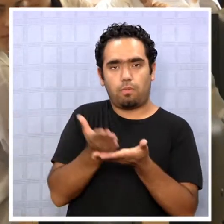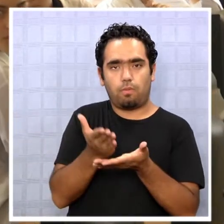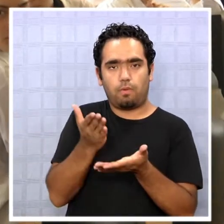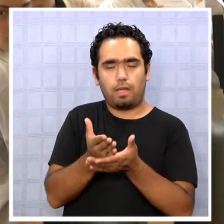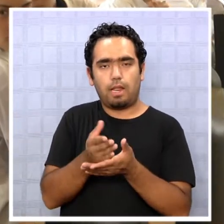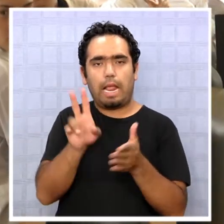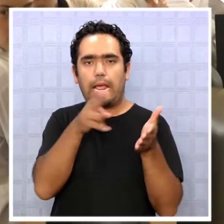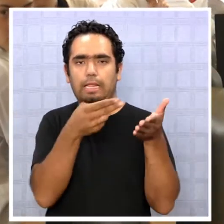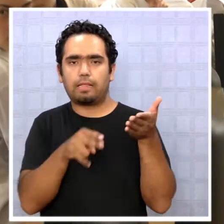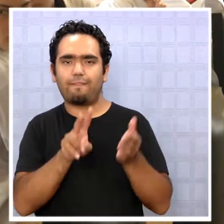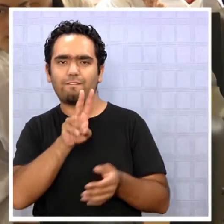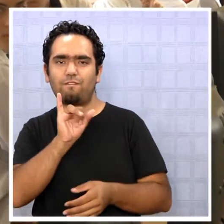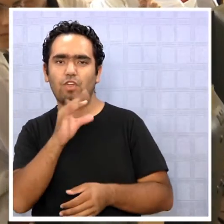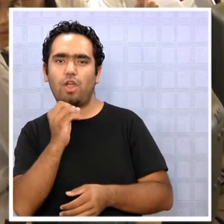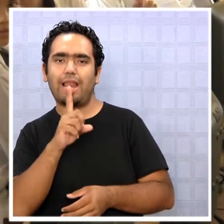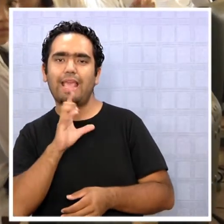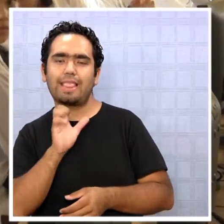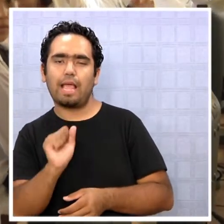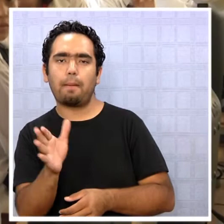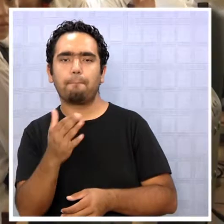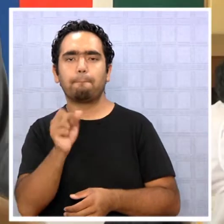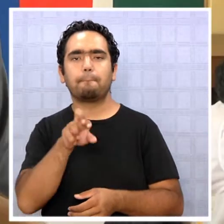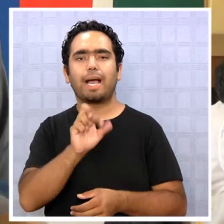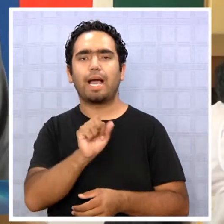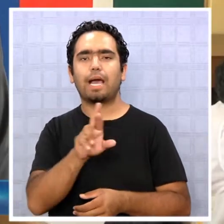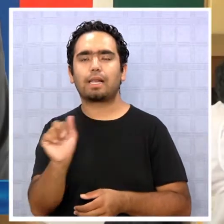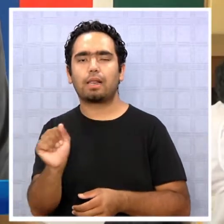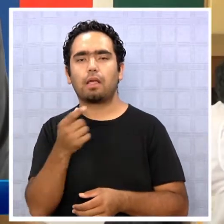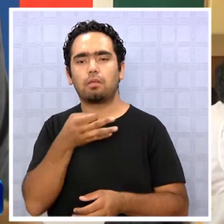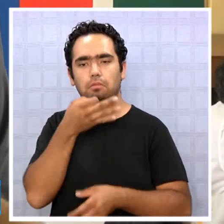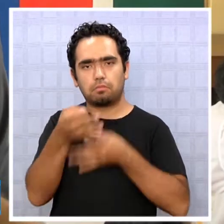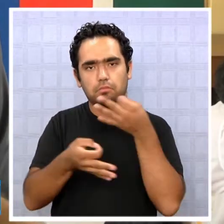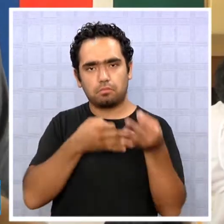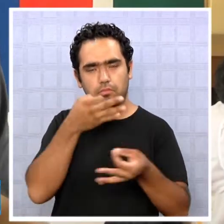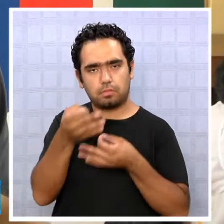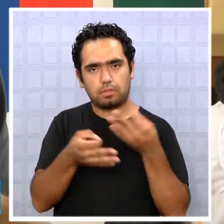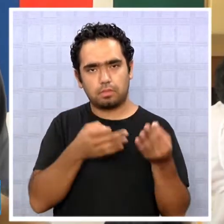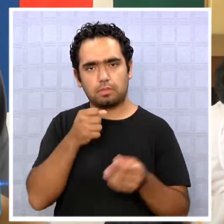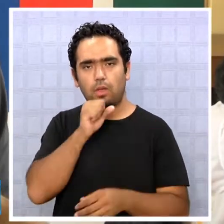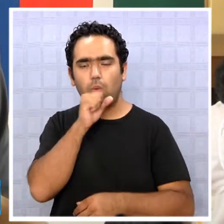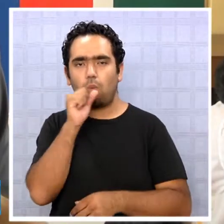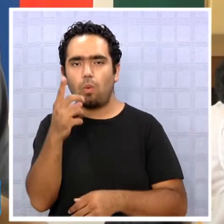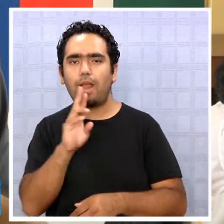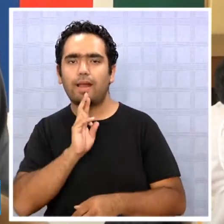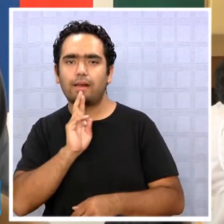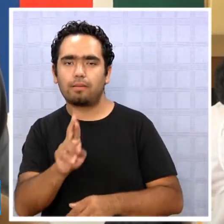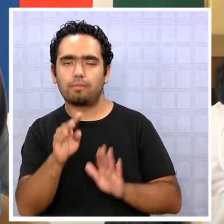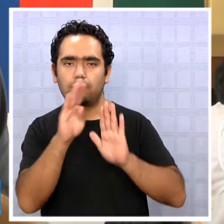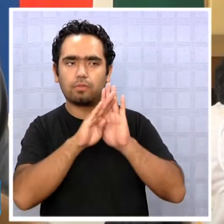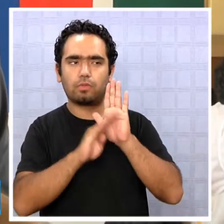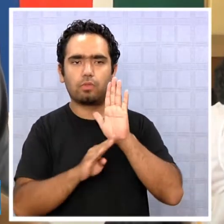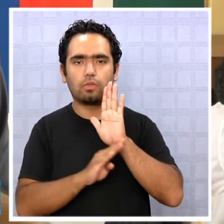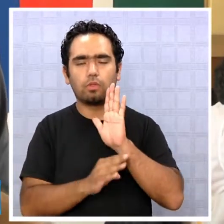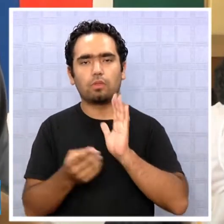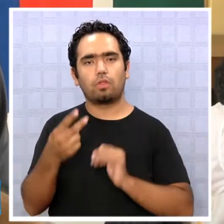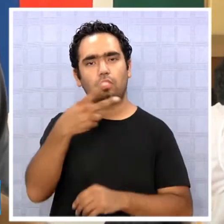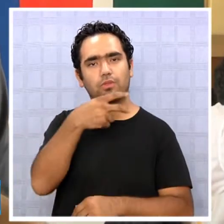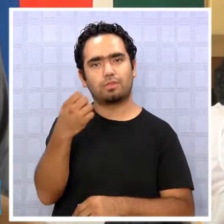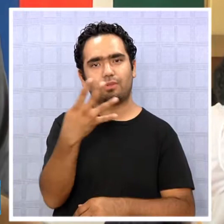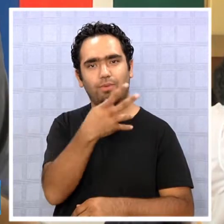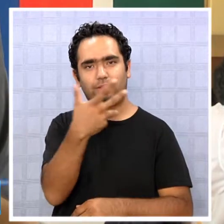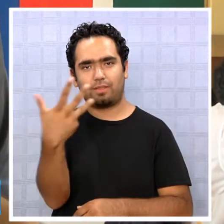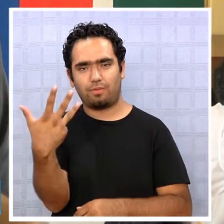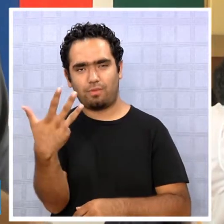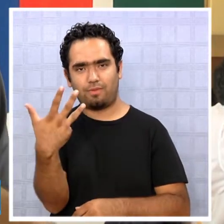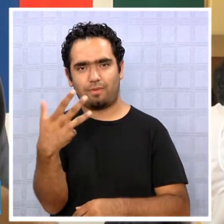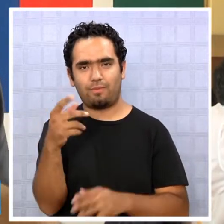resultados. Estuvimos en el promedio del puntaje nacional, 249 puntos. Lo malo es que es